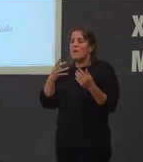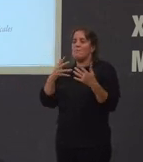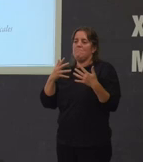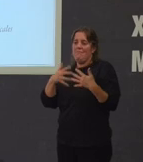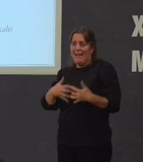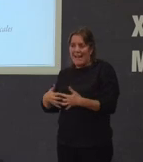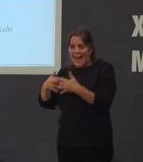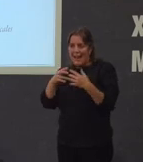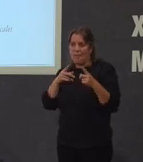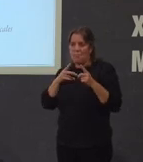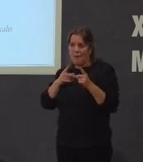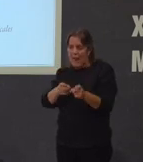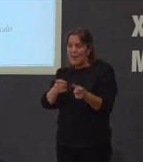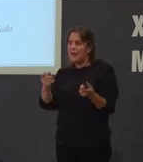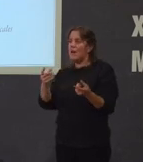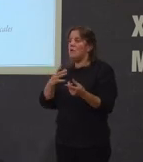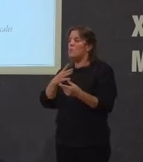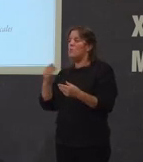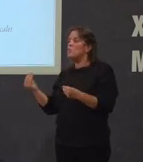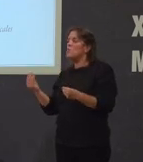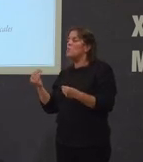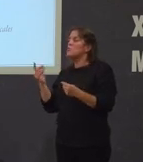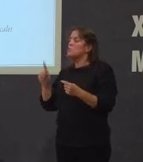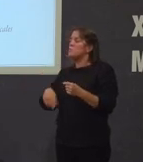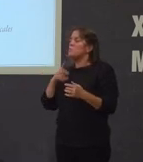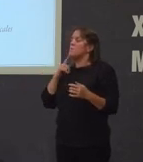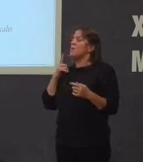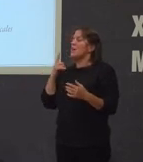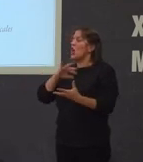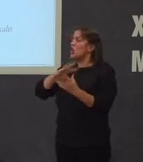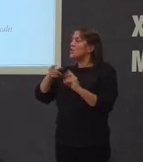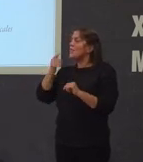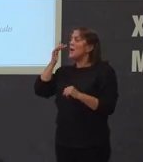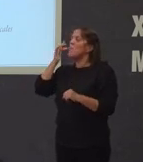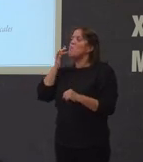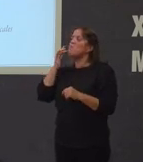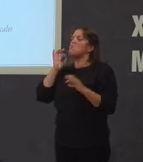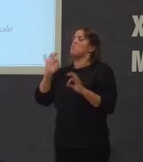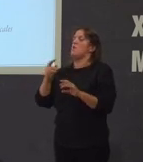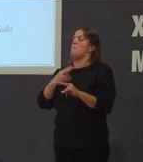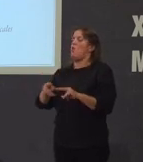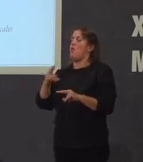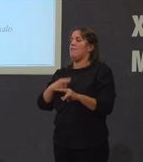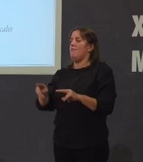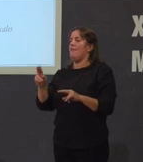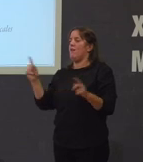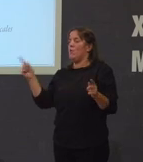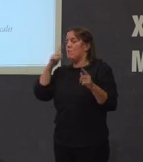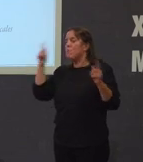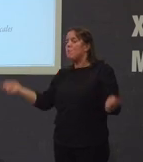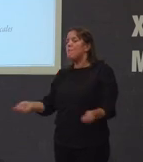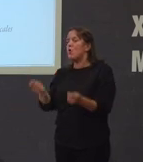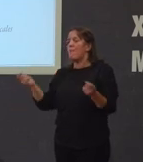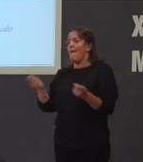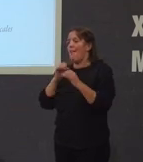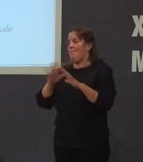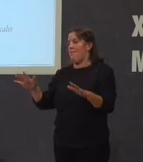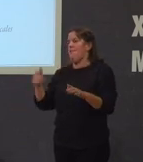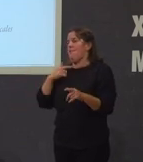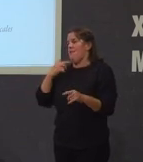moitísima noticia de guerra e moita noticia política pura e exclusivamente política de propaganda política